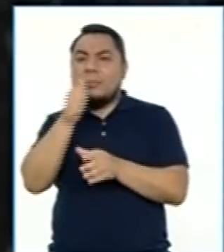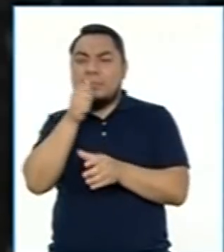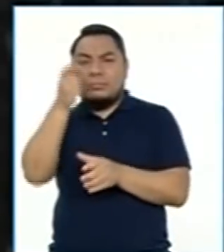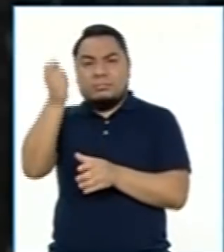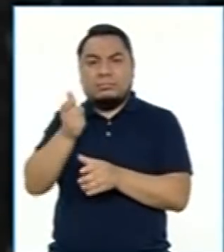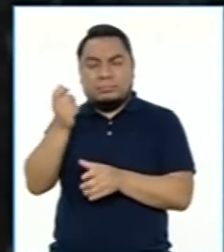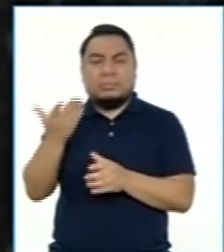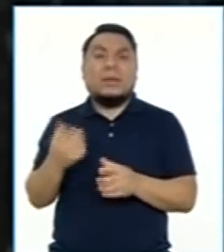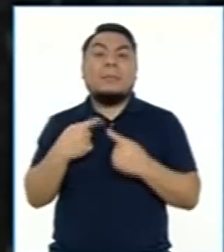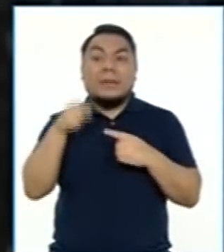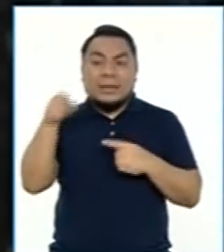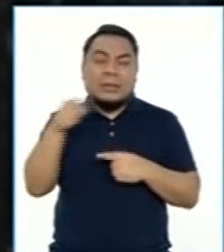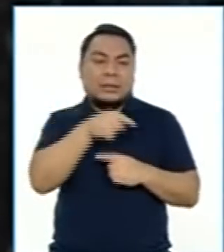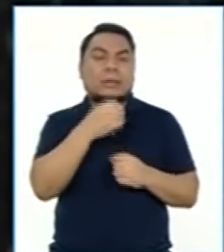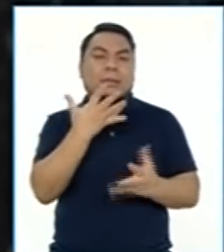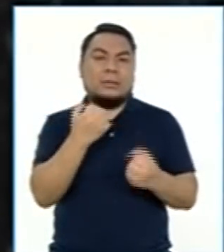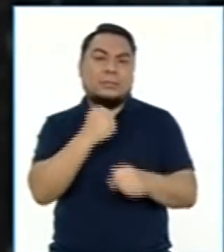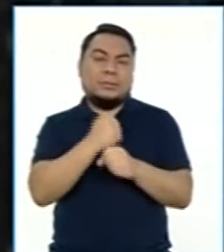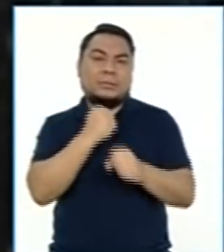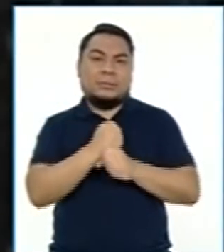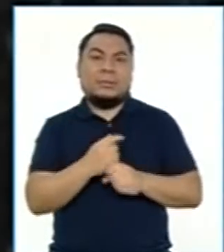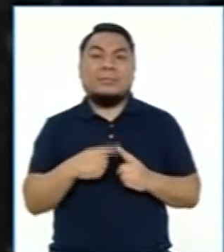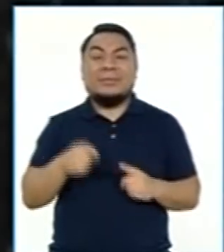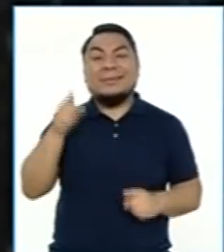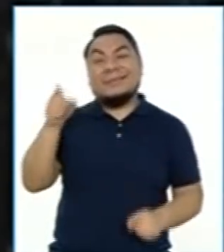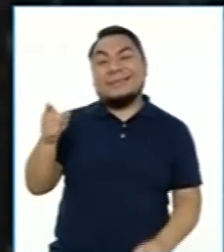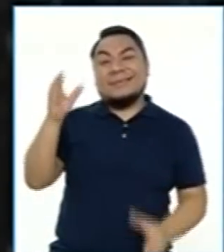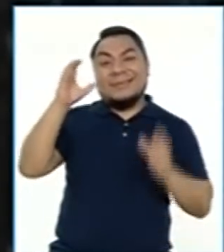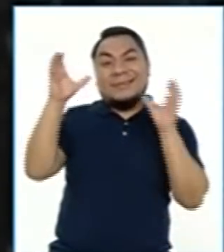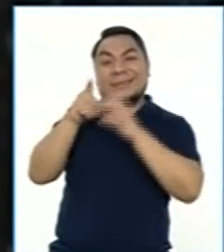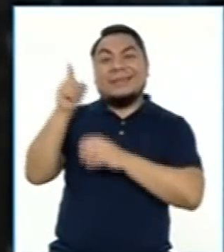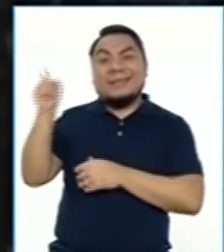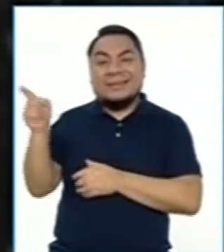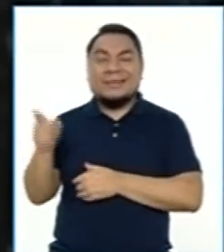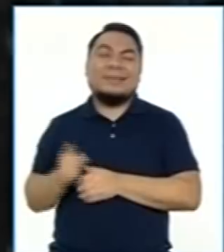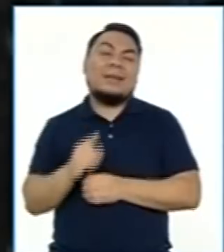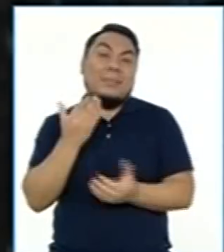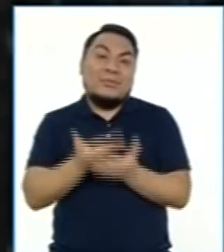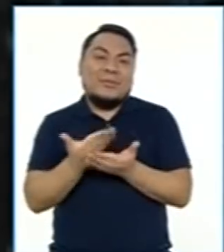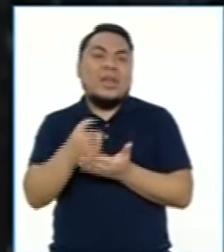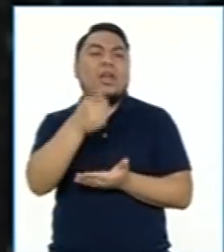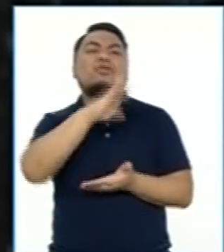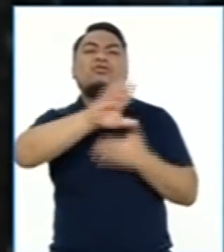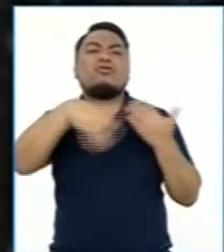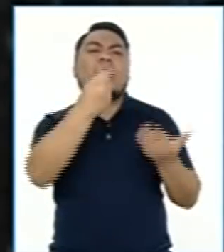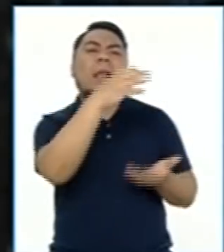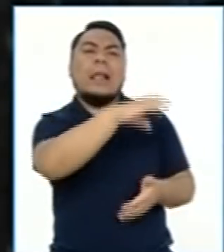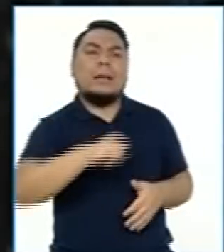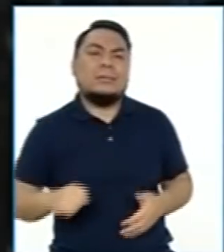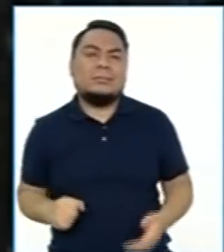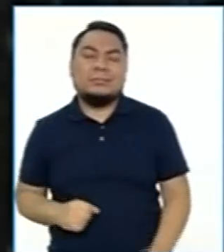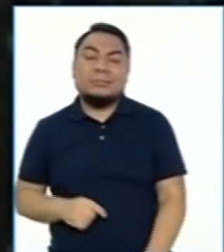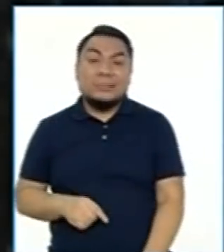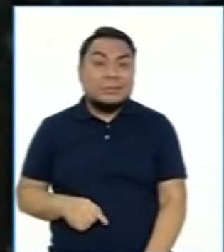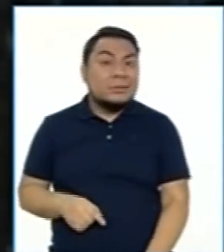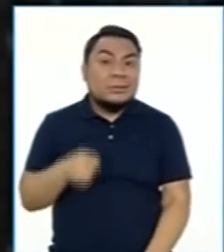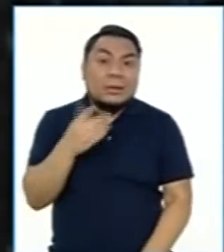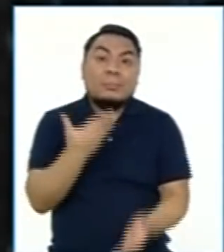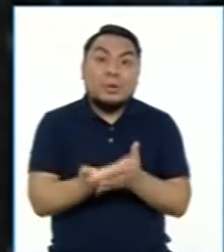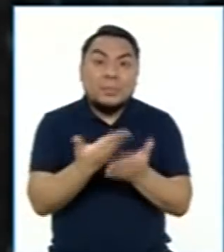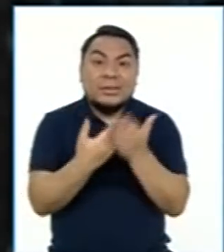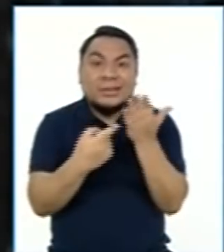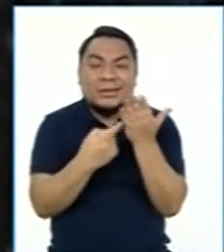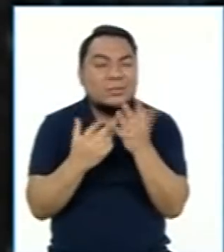en eso queremos trabajar. Propuestas como la del Congreso no son propuestas que tienen los sustentos técnicos